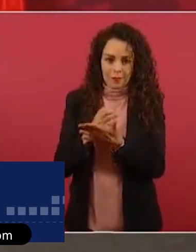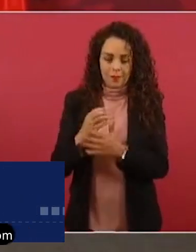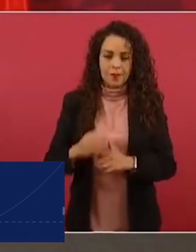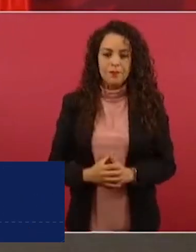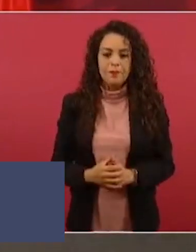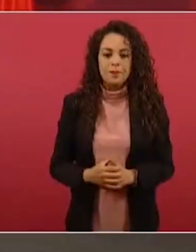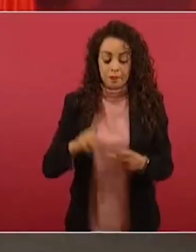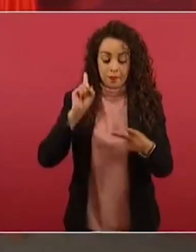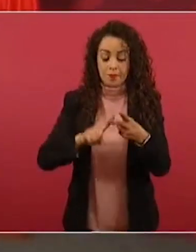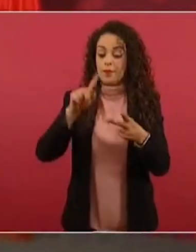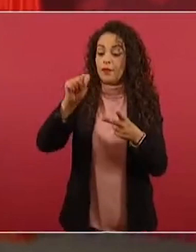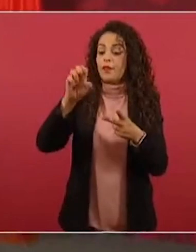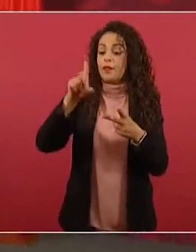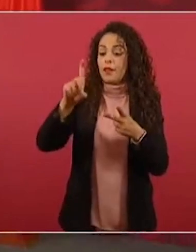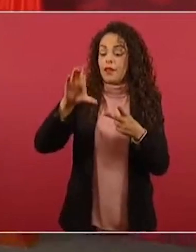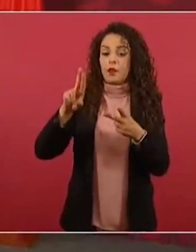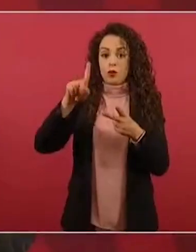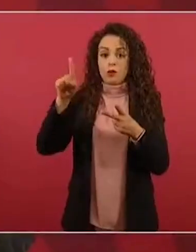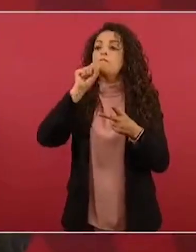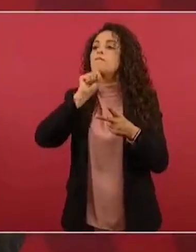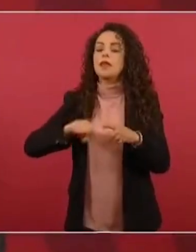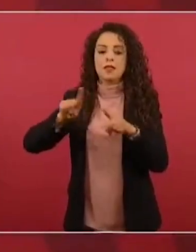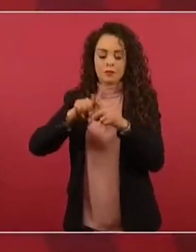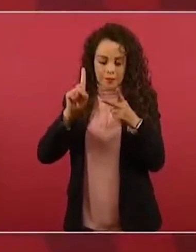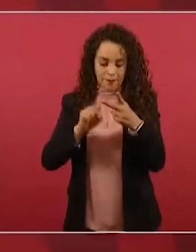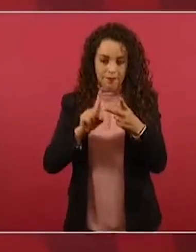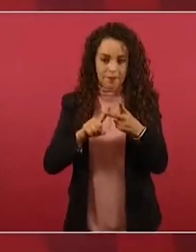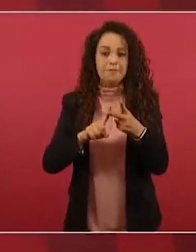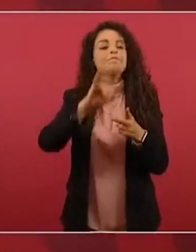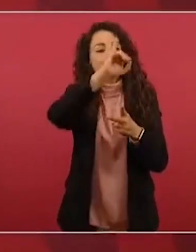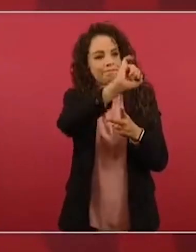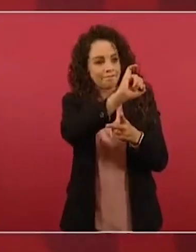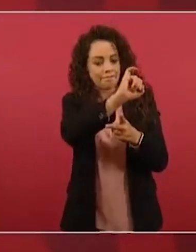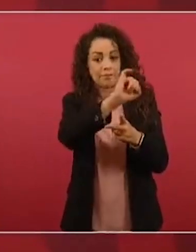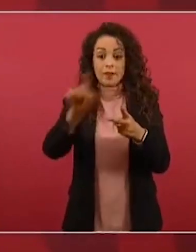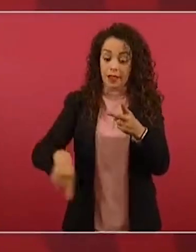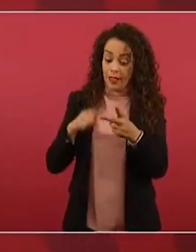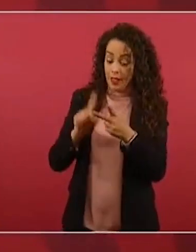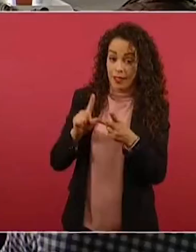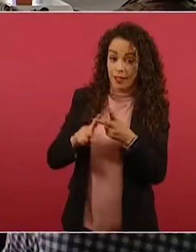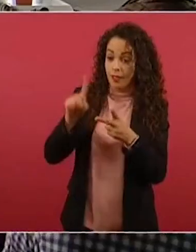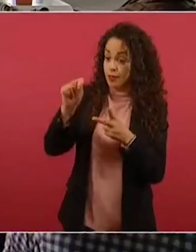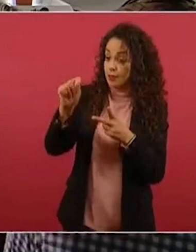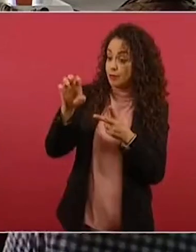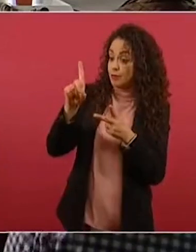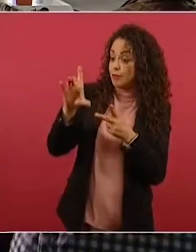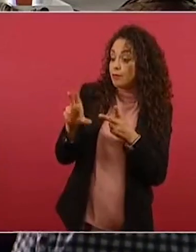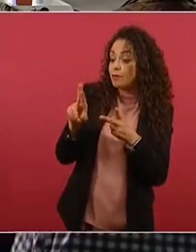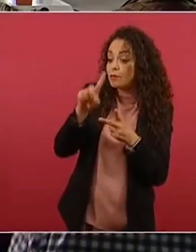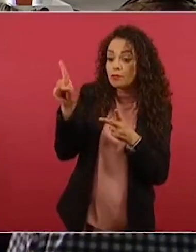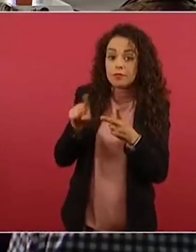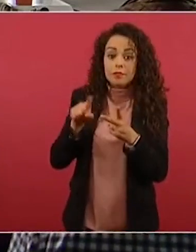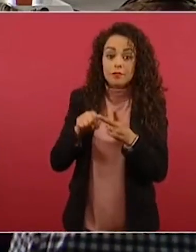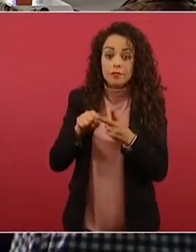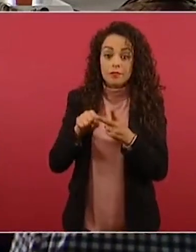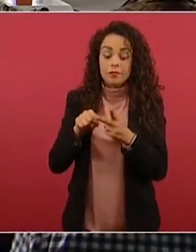Y Ted Cruz también al Partido Republicano. También. Bueno, el Ted Cruz igual, pero